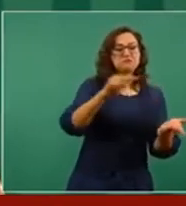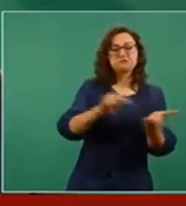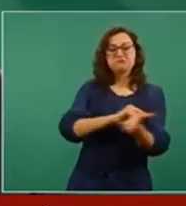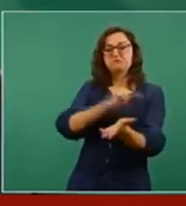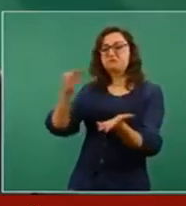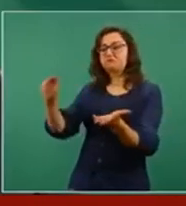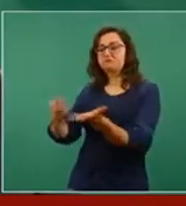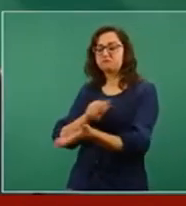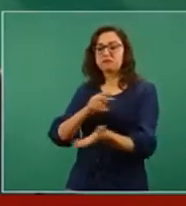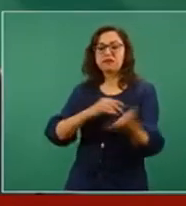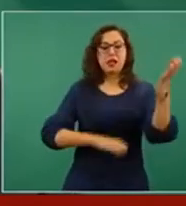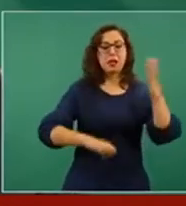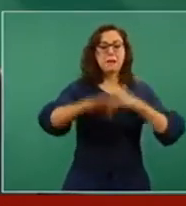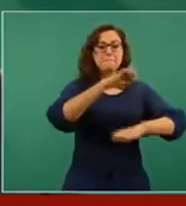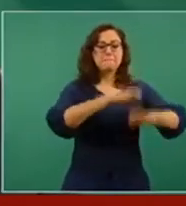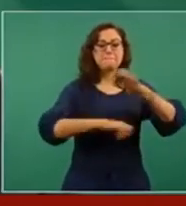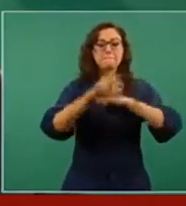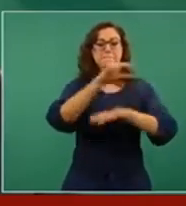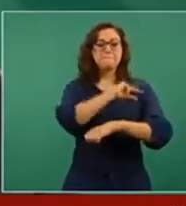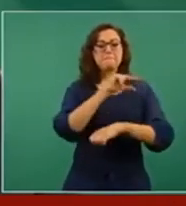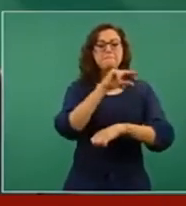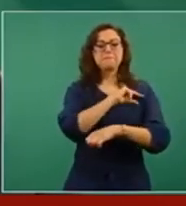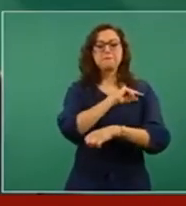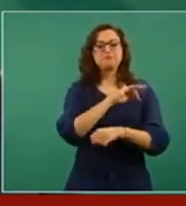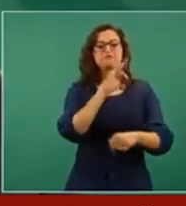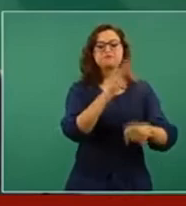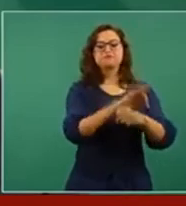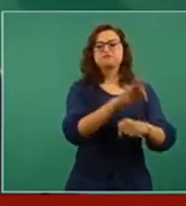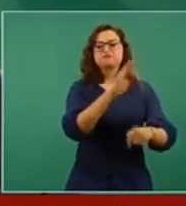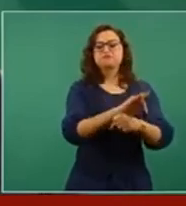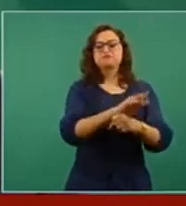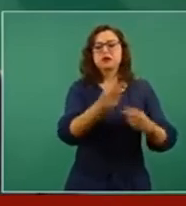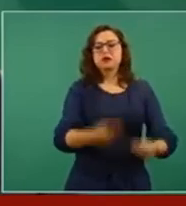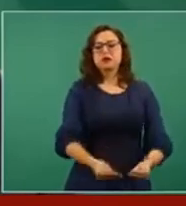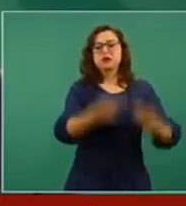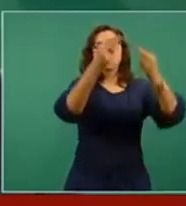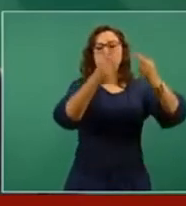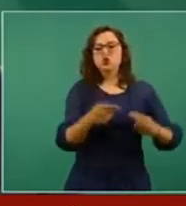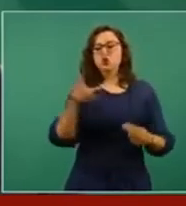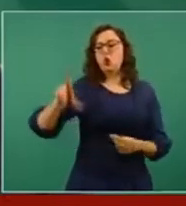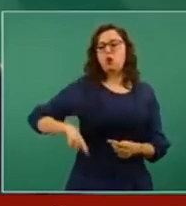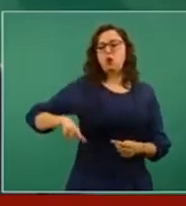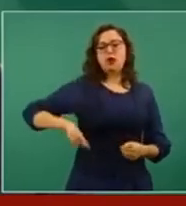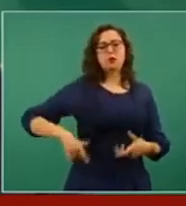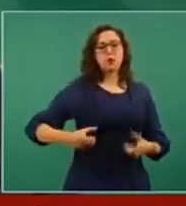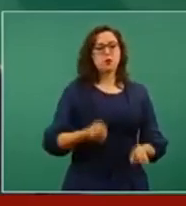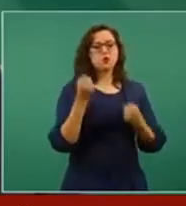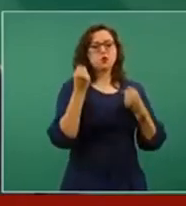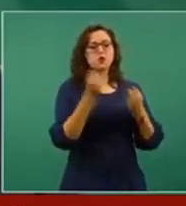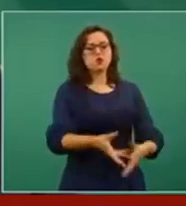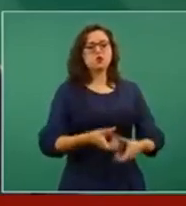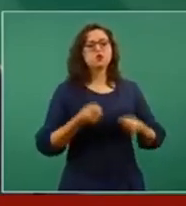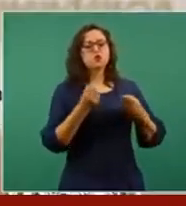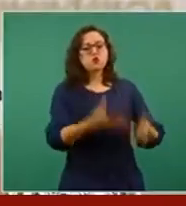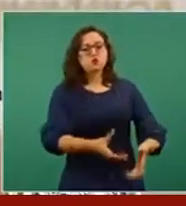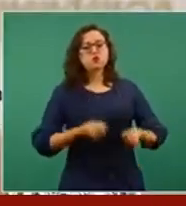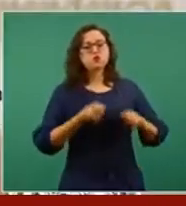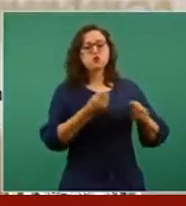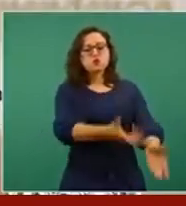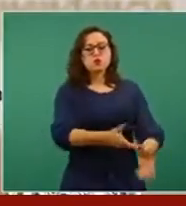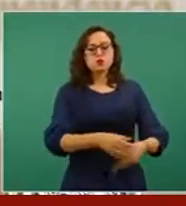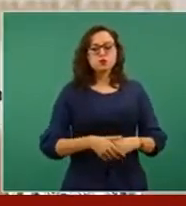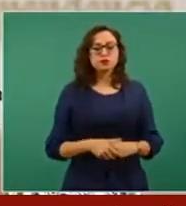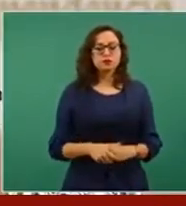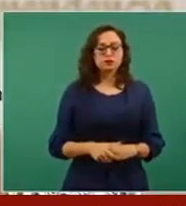hicieran jugosos negocios al amparo del poder público, pues